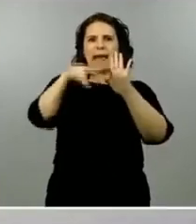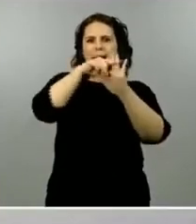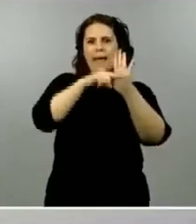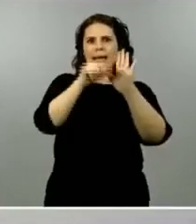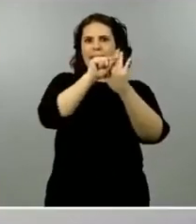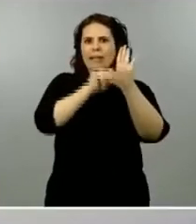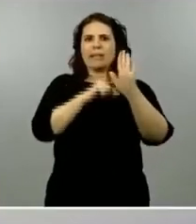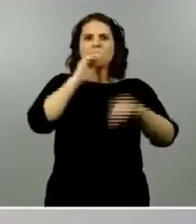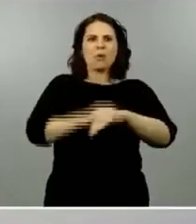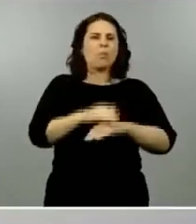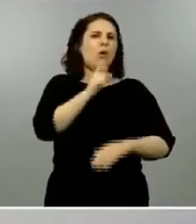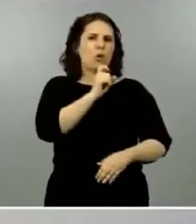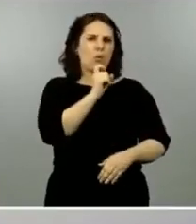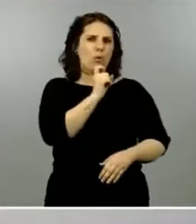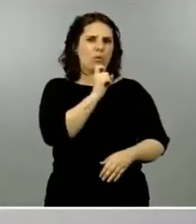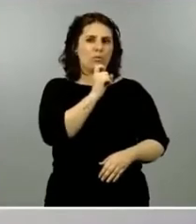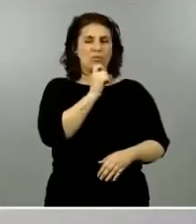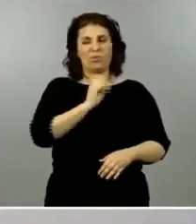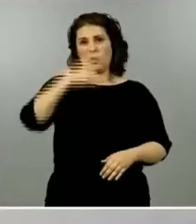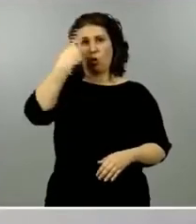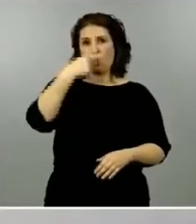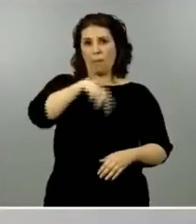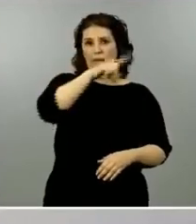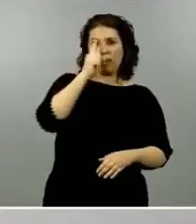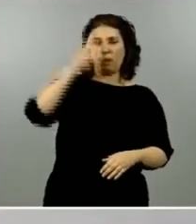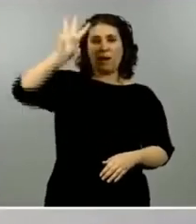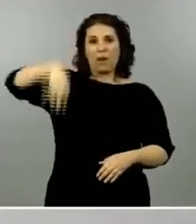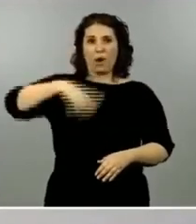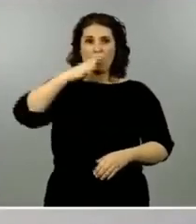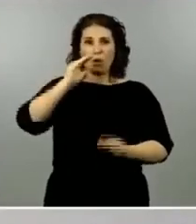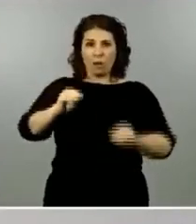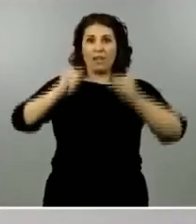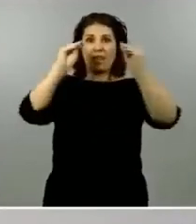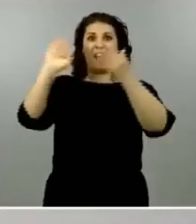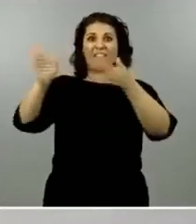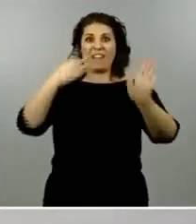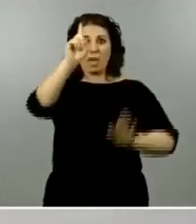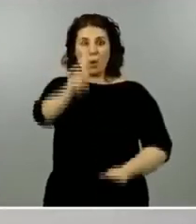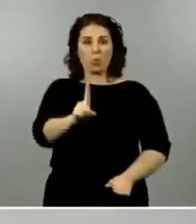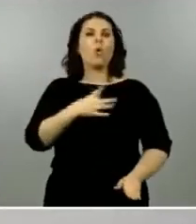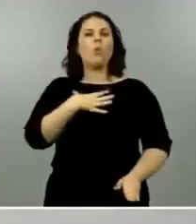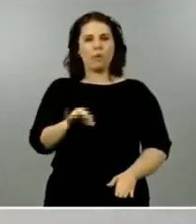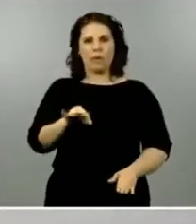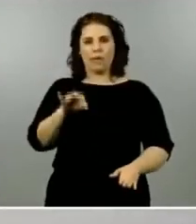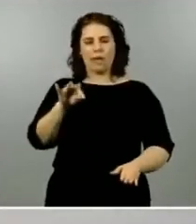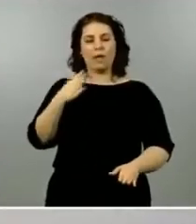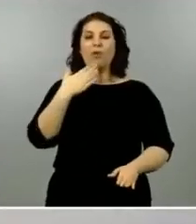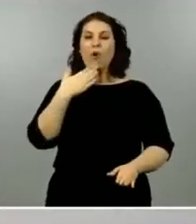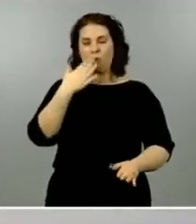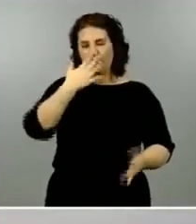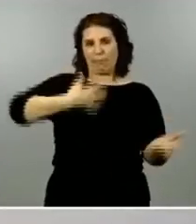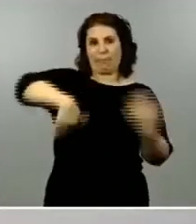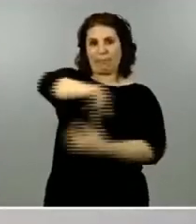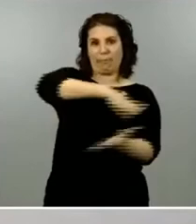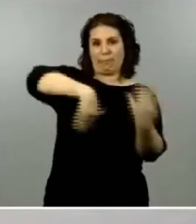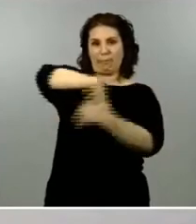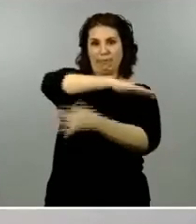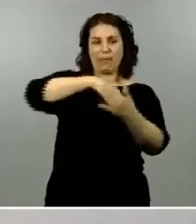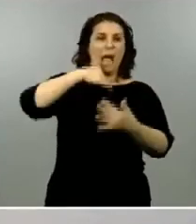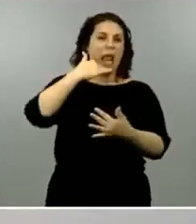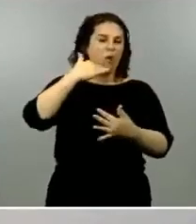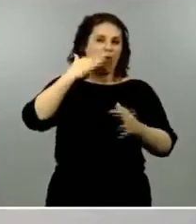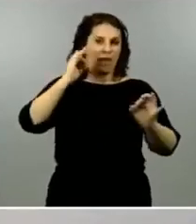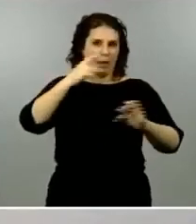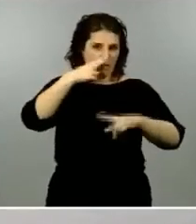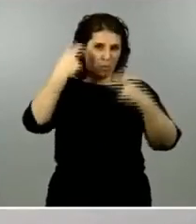donde cuando pasen a la fase 1 entiendo que puede haber cierto descontrol o problemas de orden público y si